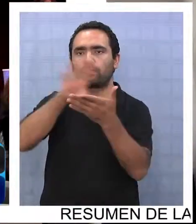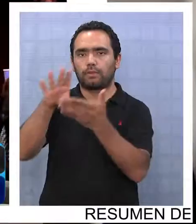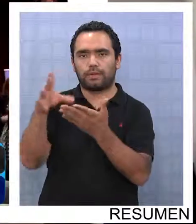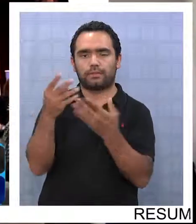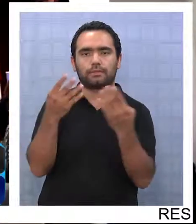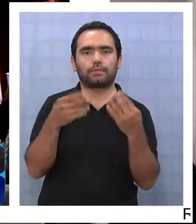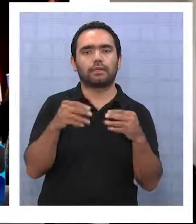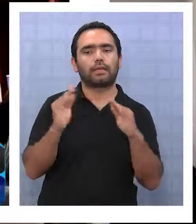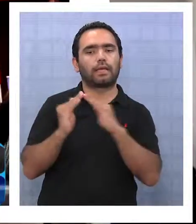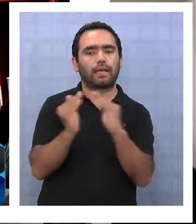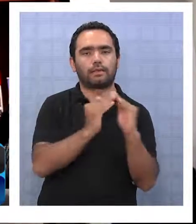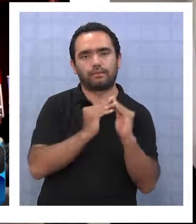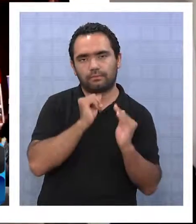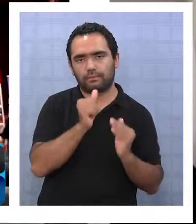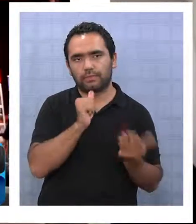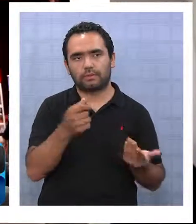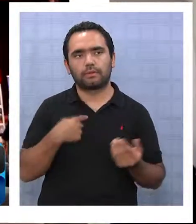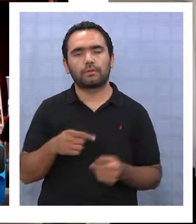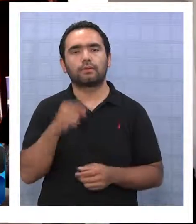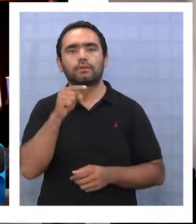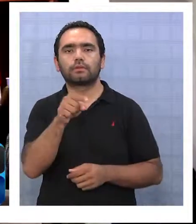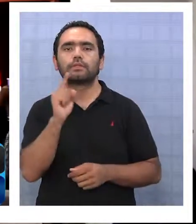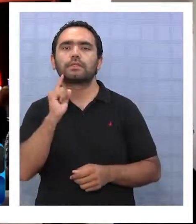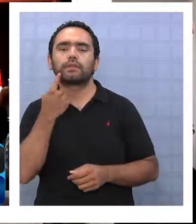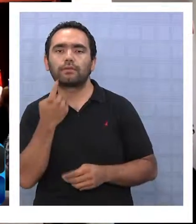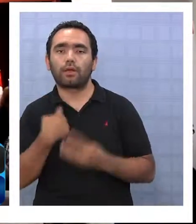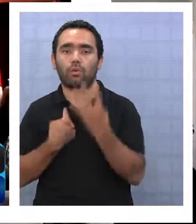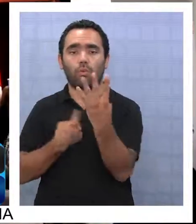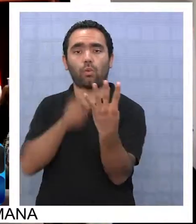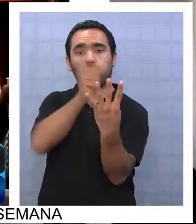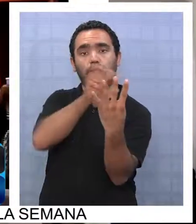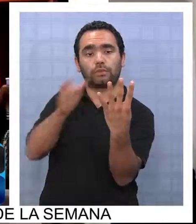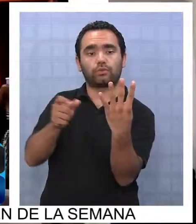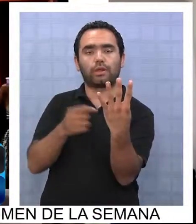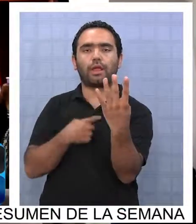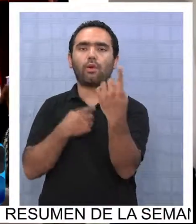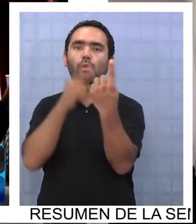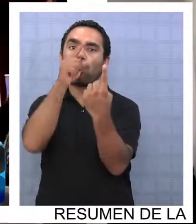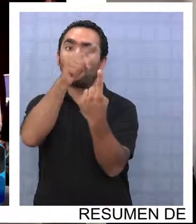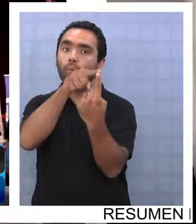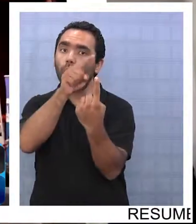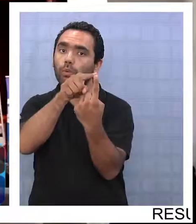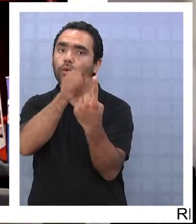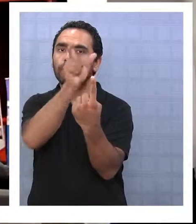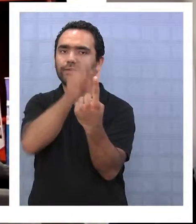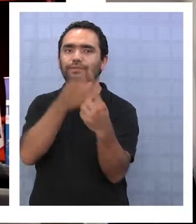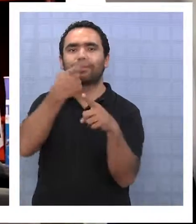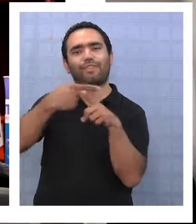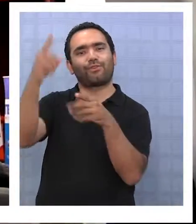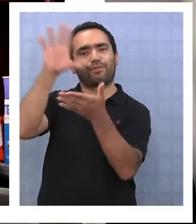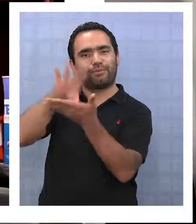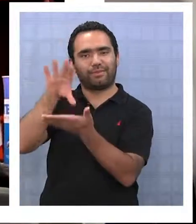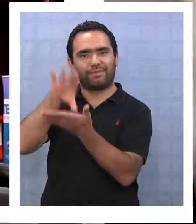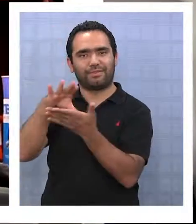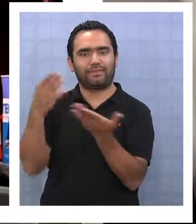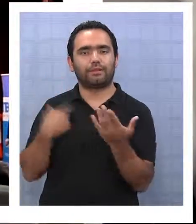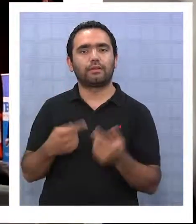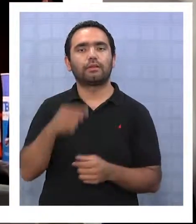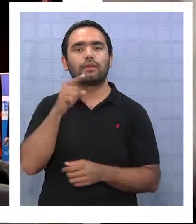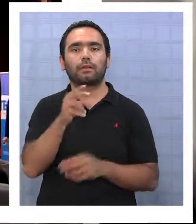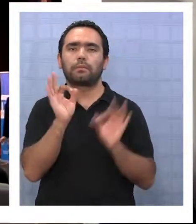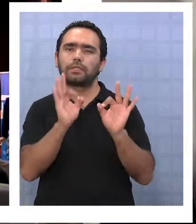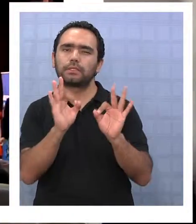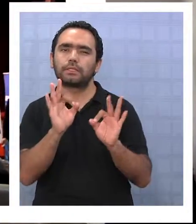lo que nos refleja de que uno de cada cuatro personas que están viviendo en campamentos son personas migrantes, principalmente